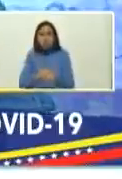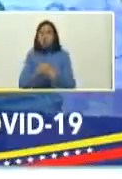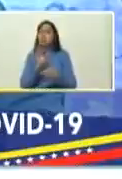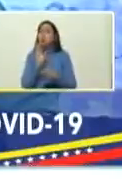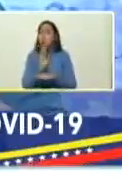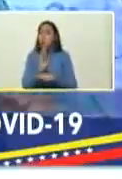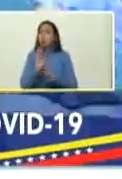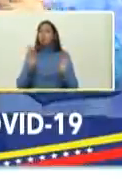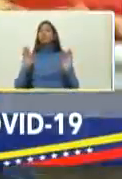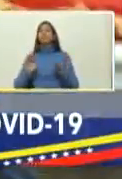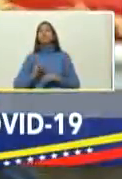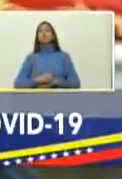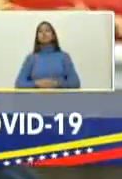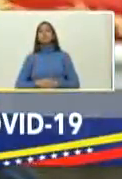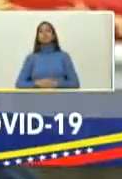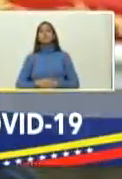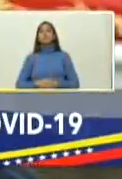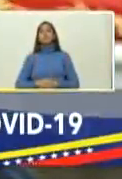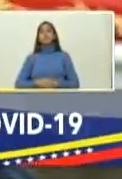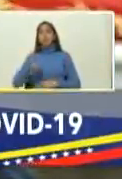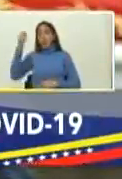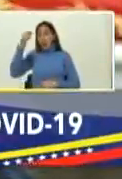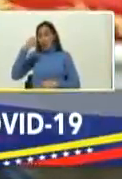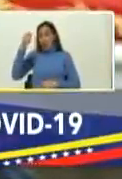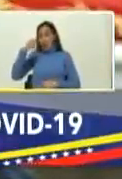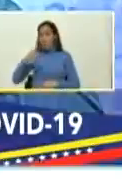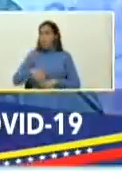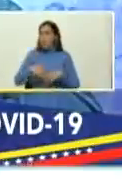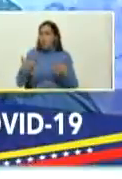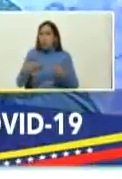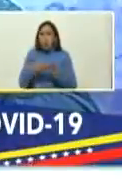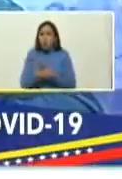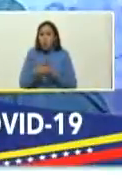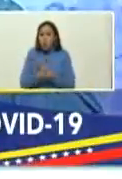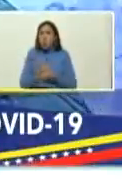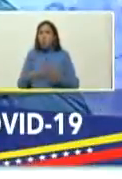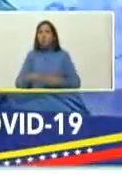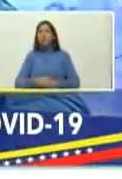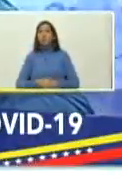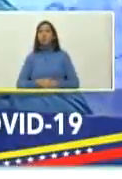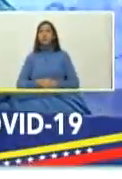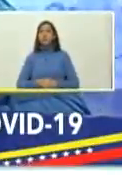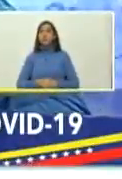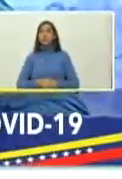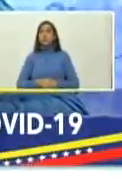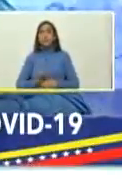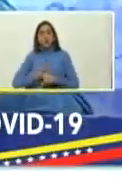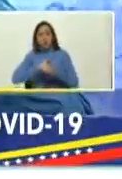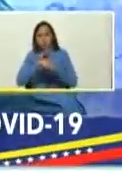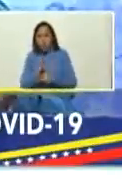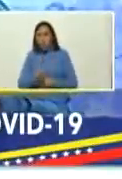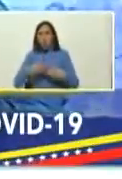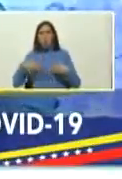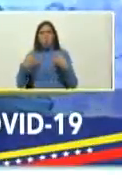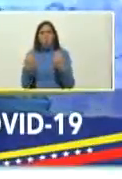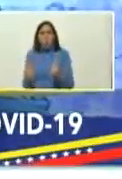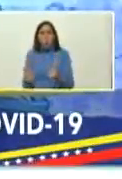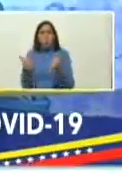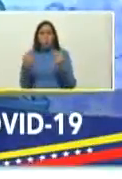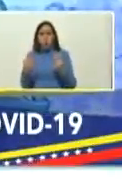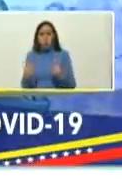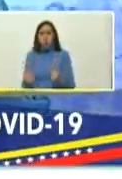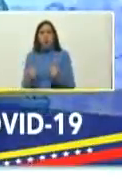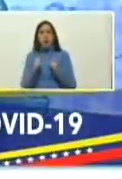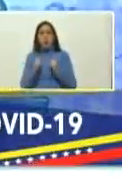esa medicina corta además el efecto del coronavirus en los casos moderados y